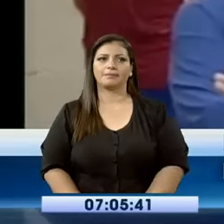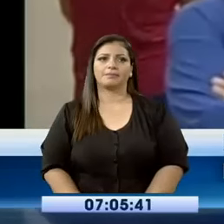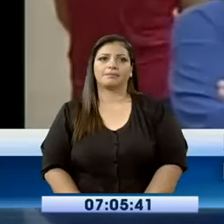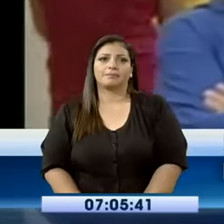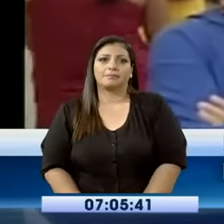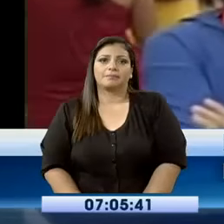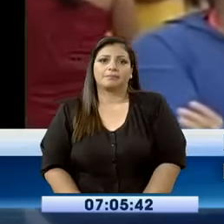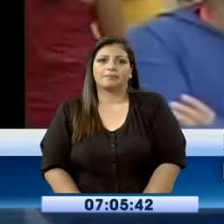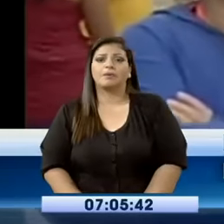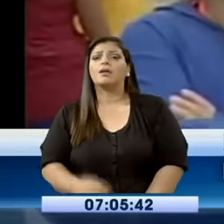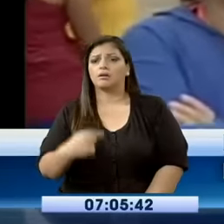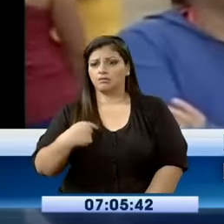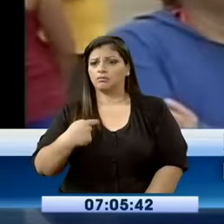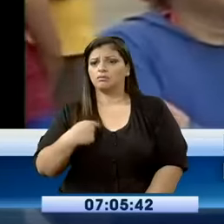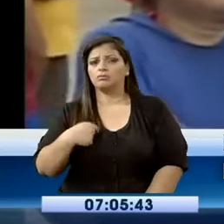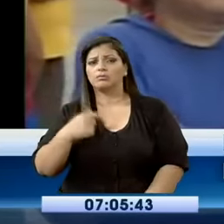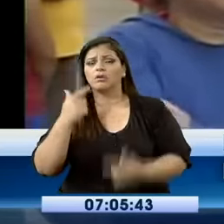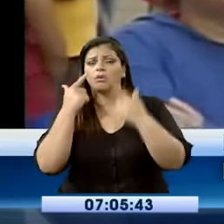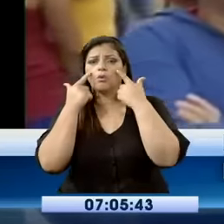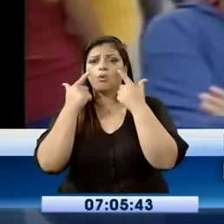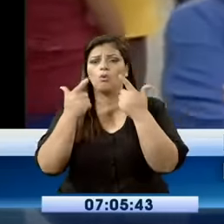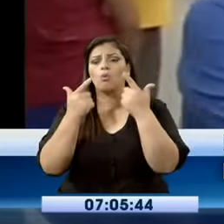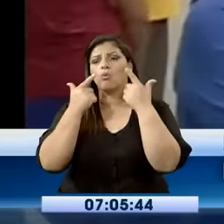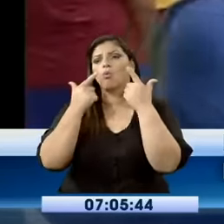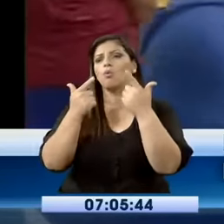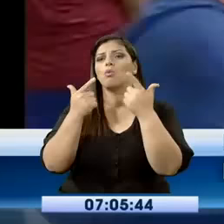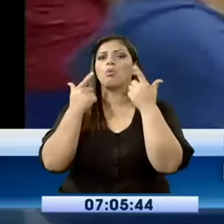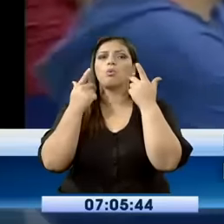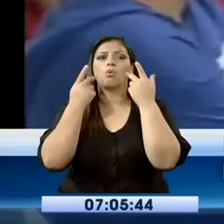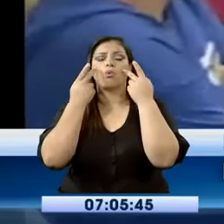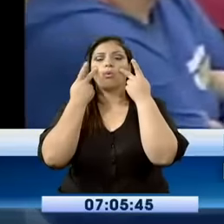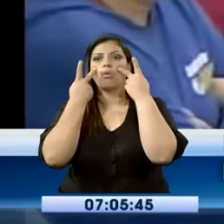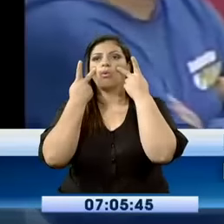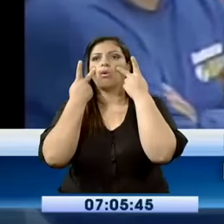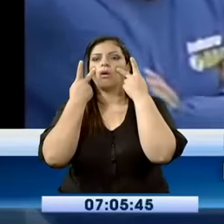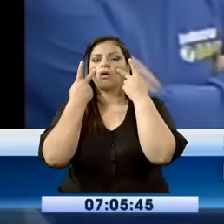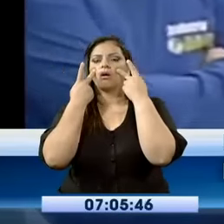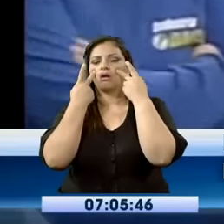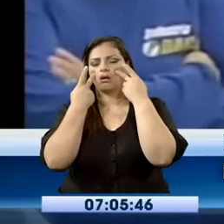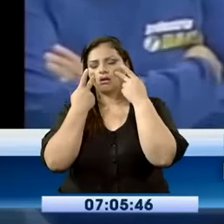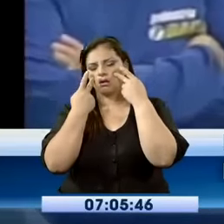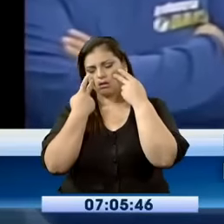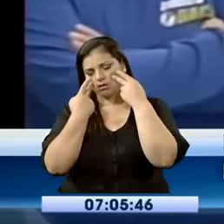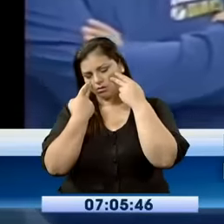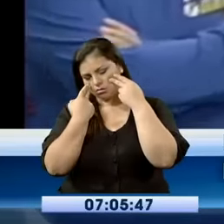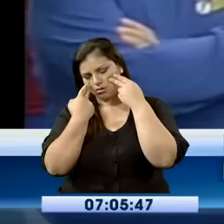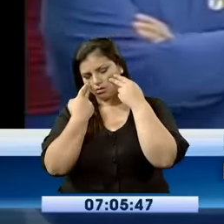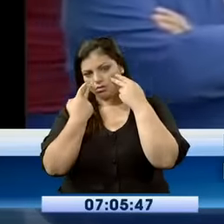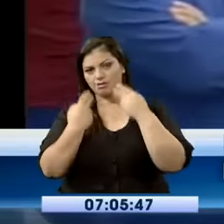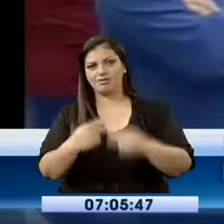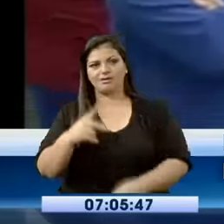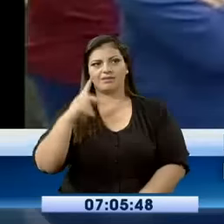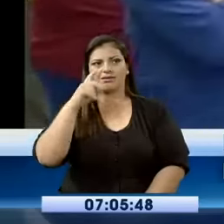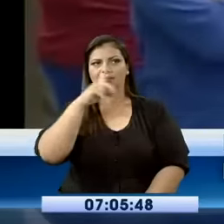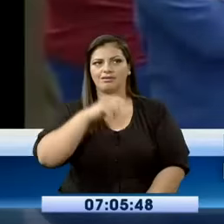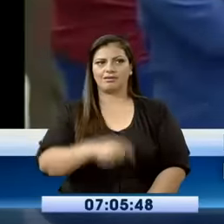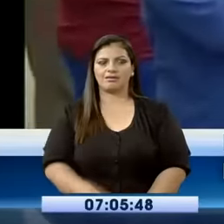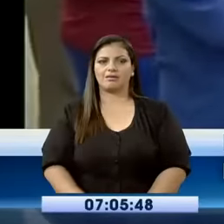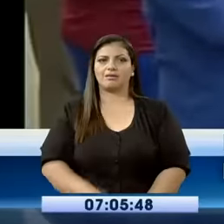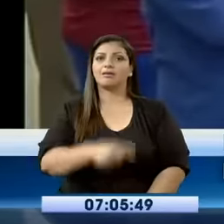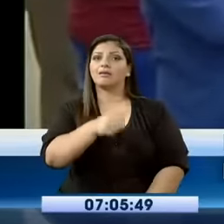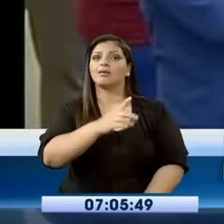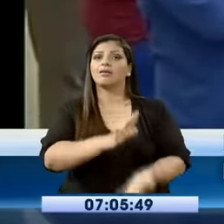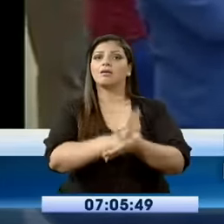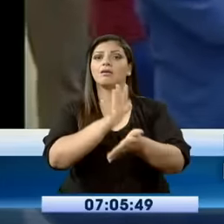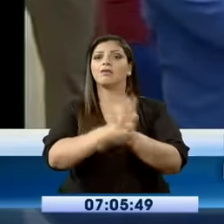vamos a cuidar. Amiga, muchas gracias. Necesitamos consejes para esta escuela. Está desolada, no hay